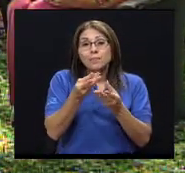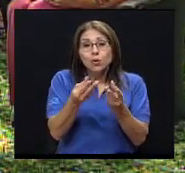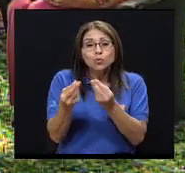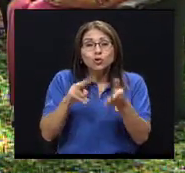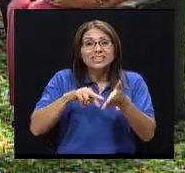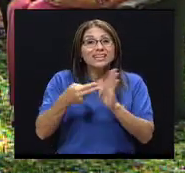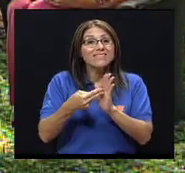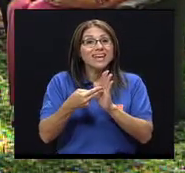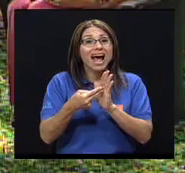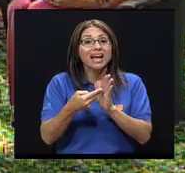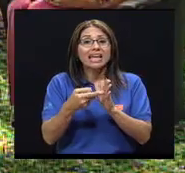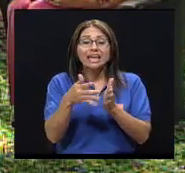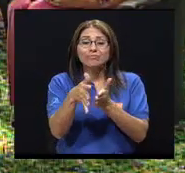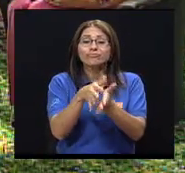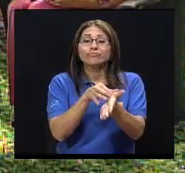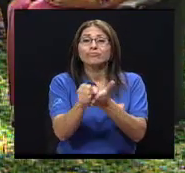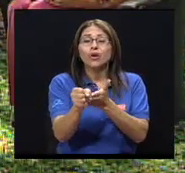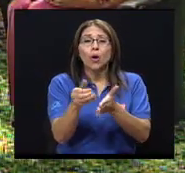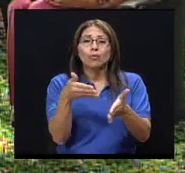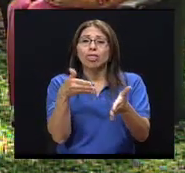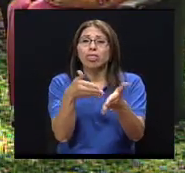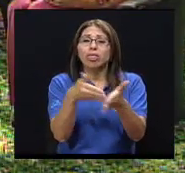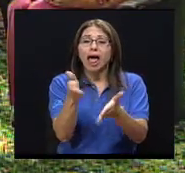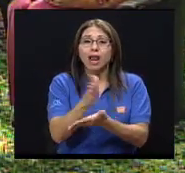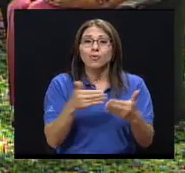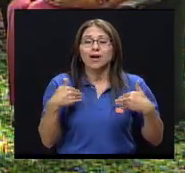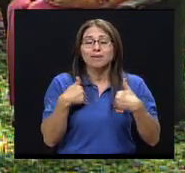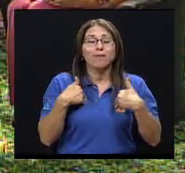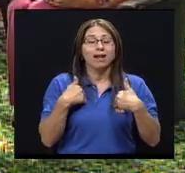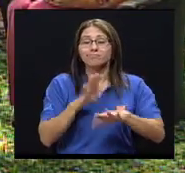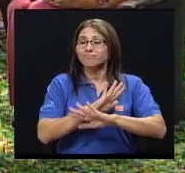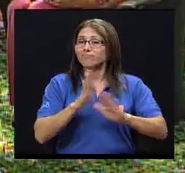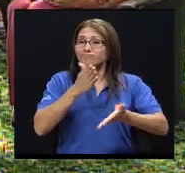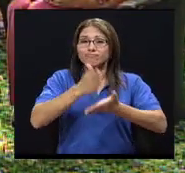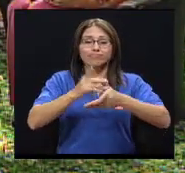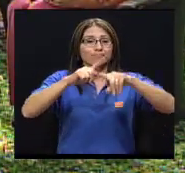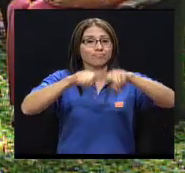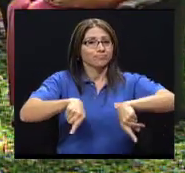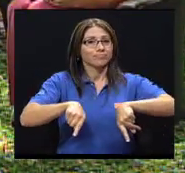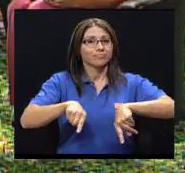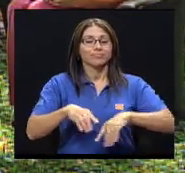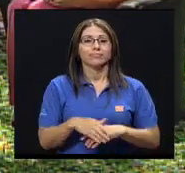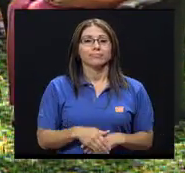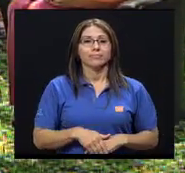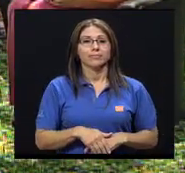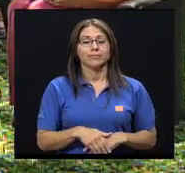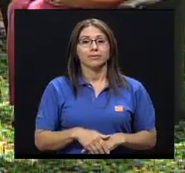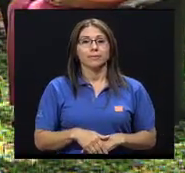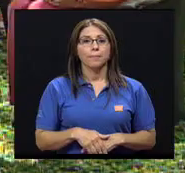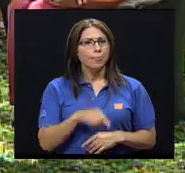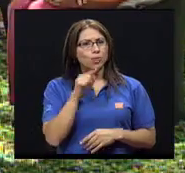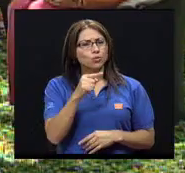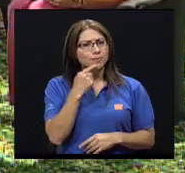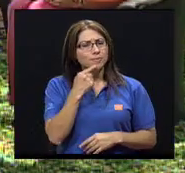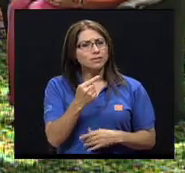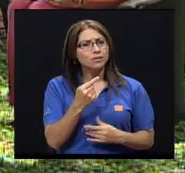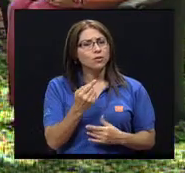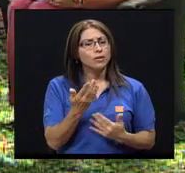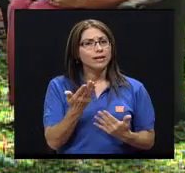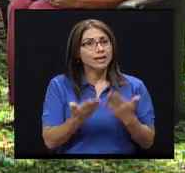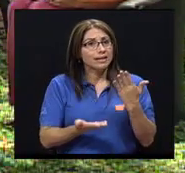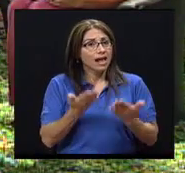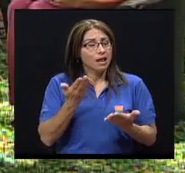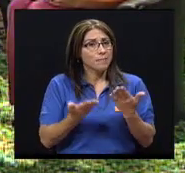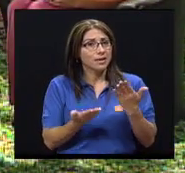todo eso se elimina de la vida o del estilo de vida que uno lleva como persona vegana. Usted acaba de mencionar, Priscila, que tal vez,